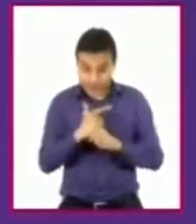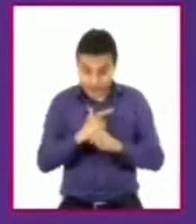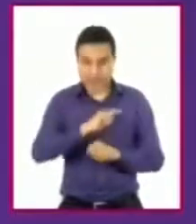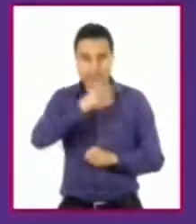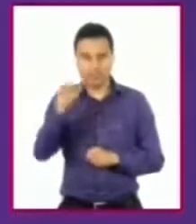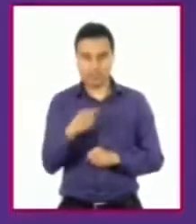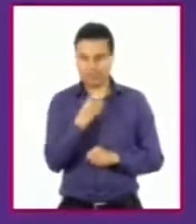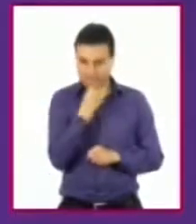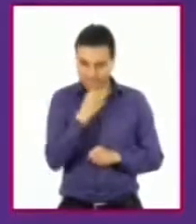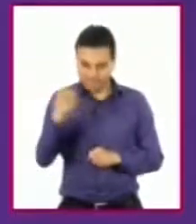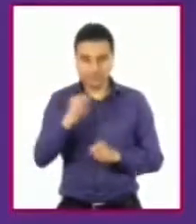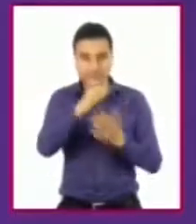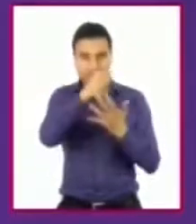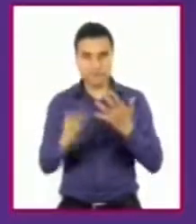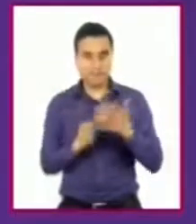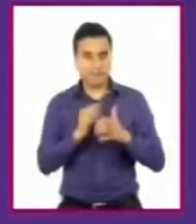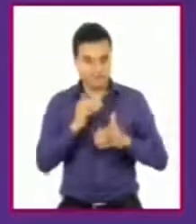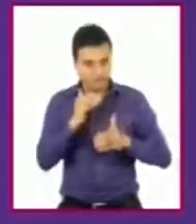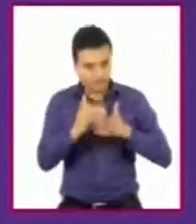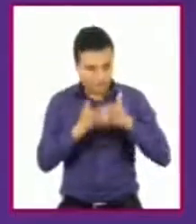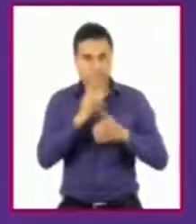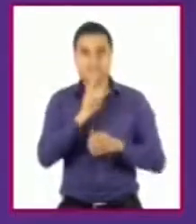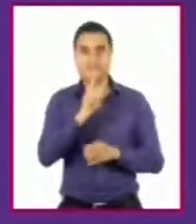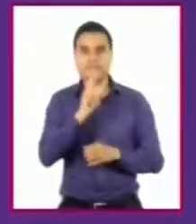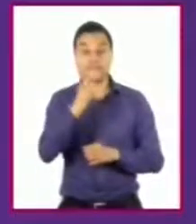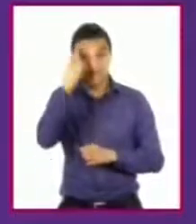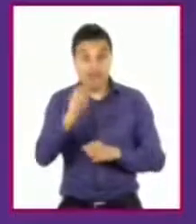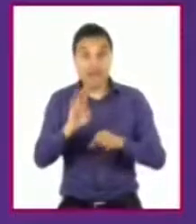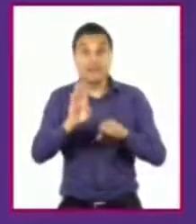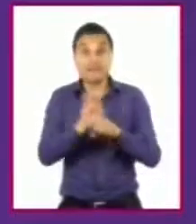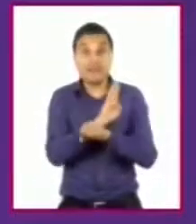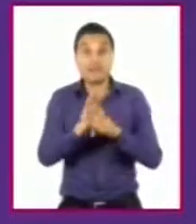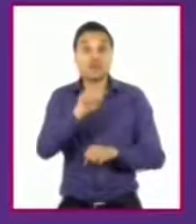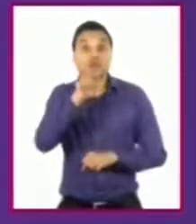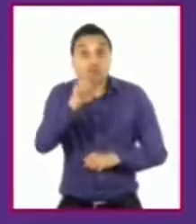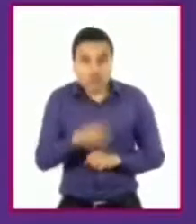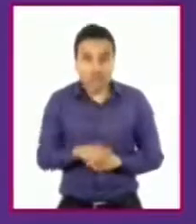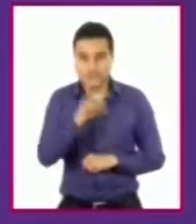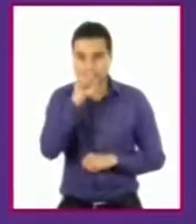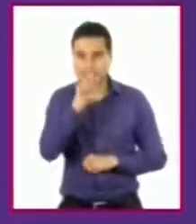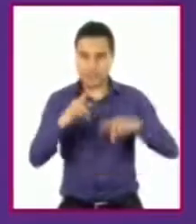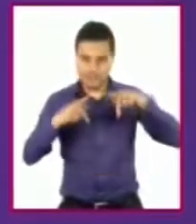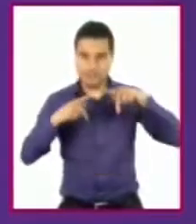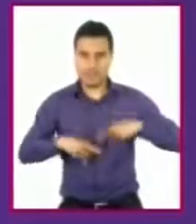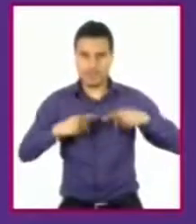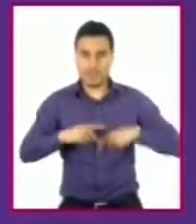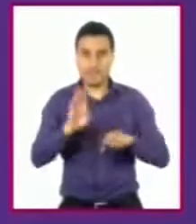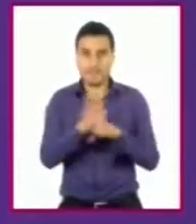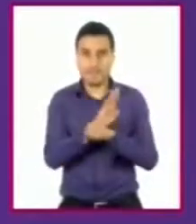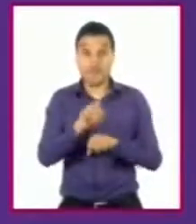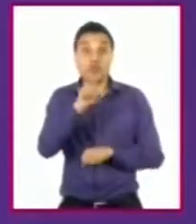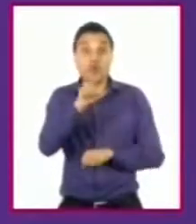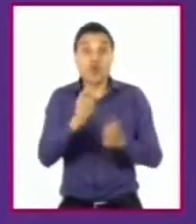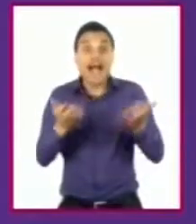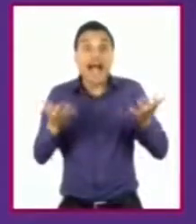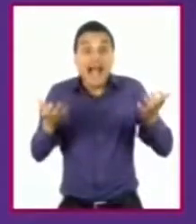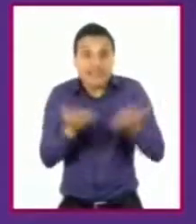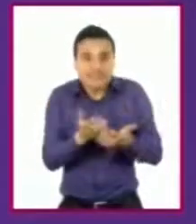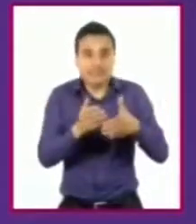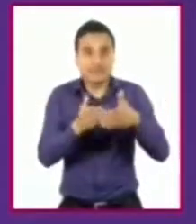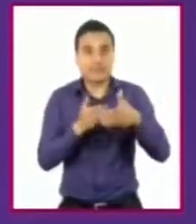capacidades en beneficio propio y de los demás. Antes de actuar, hay que pensar,